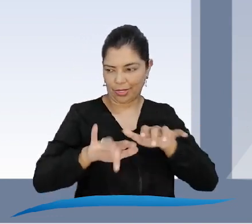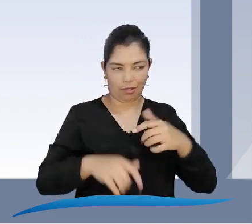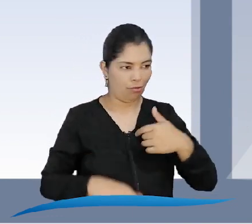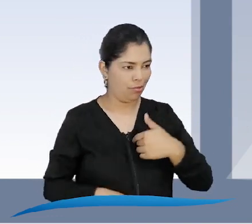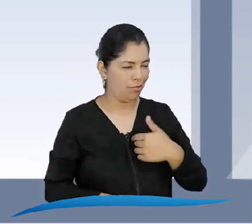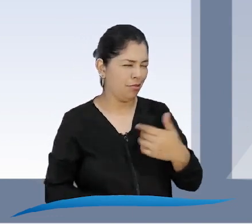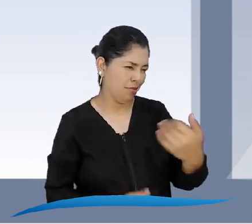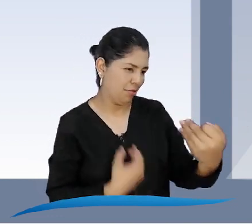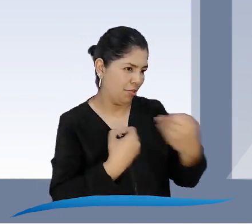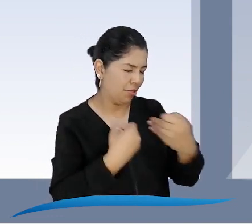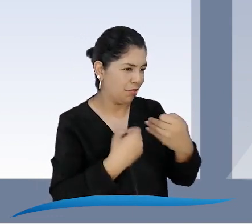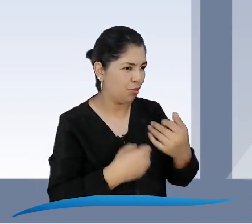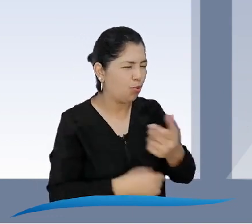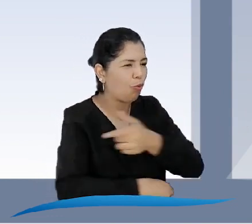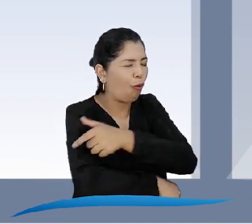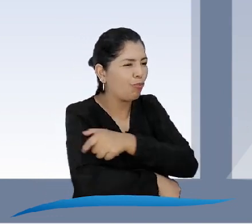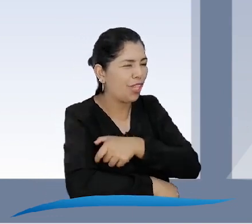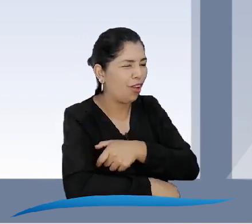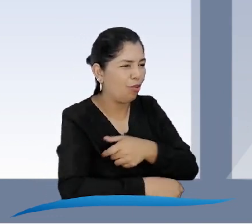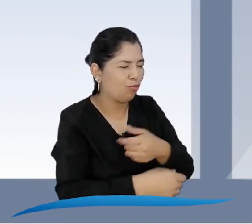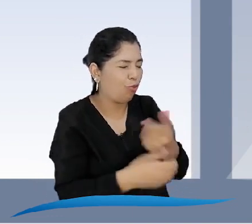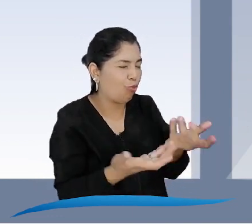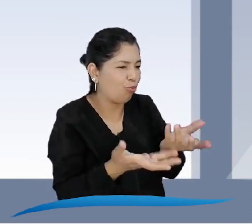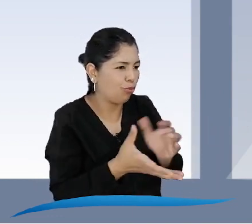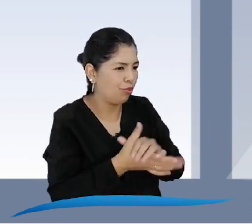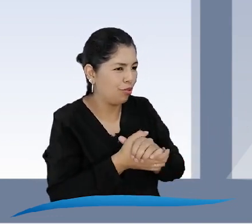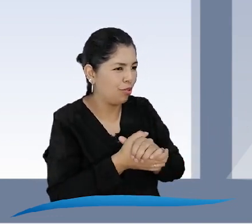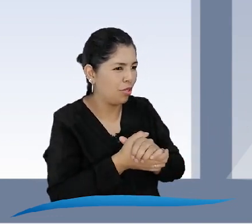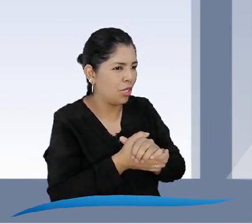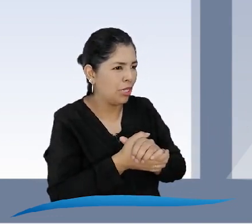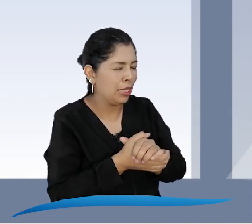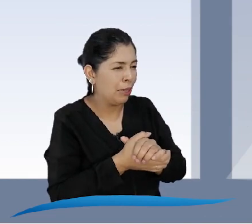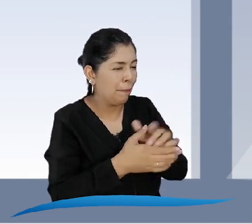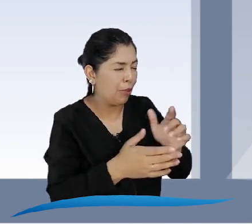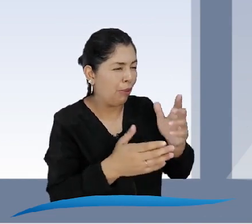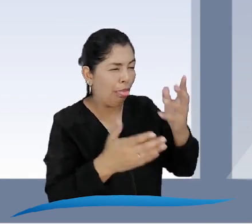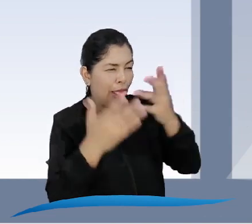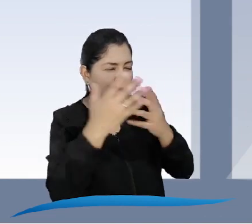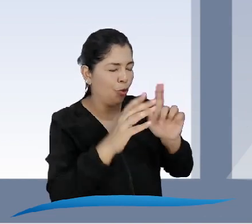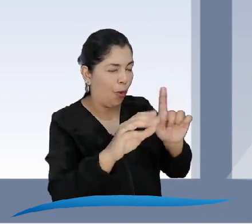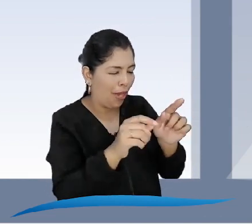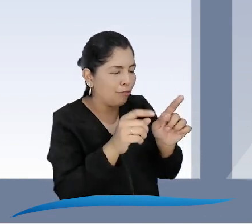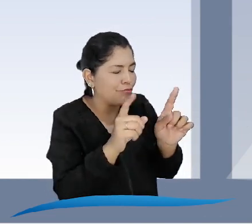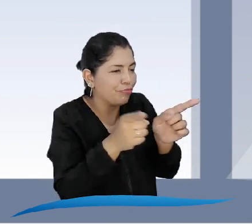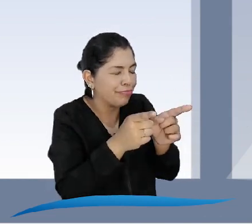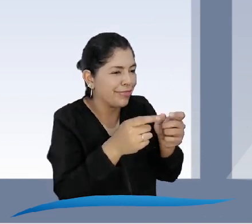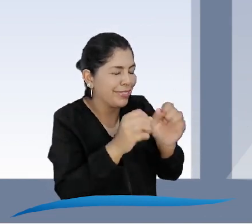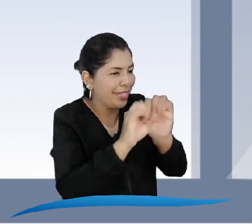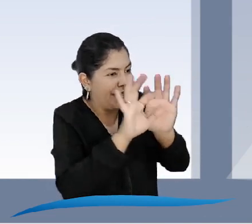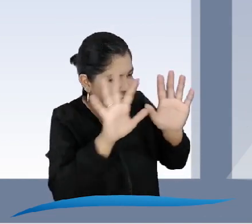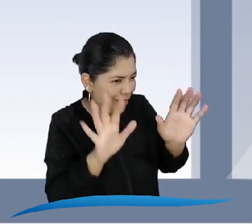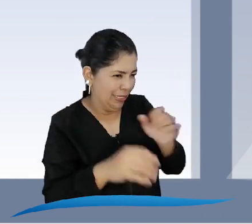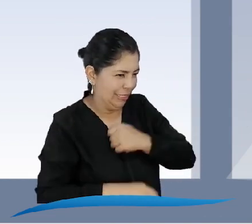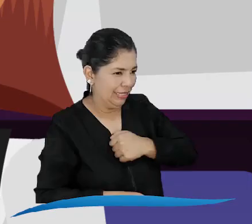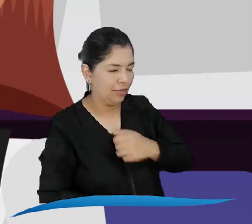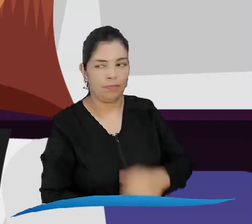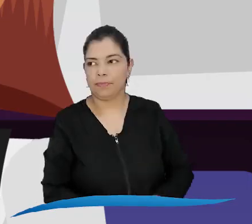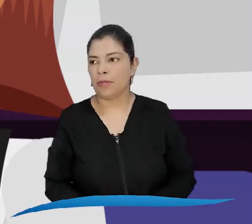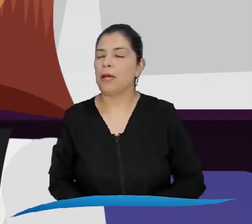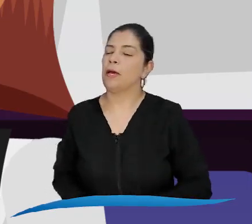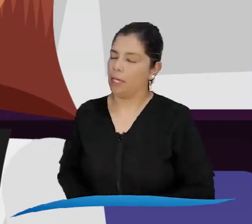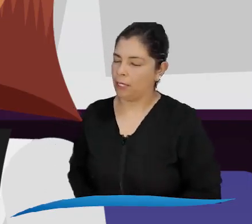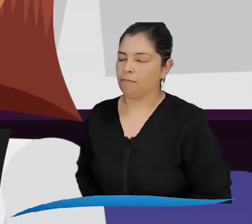explíquenos al secretario don Bonifacio y a mí cómo es eso de los comités, pero eso sí, de una forma sencillita.